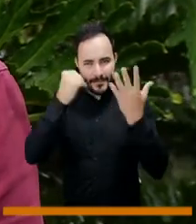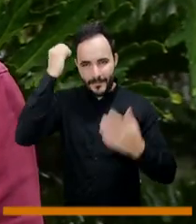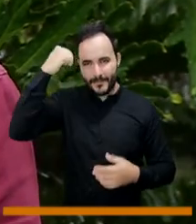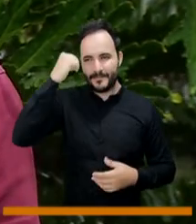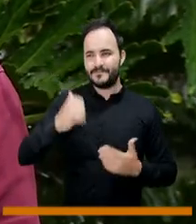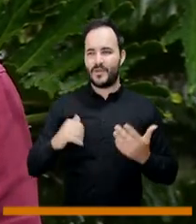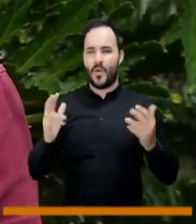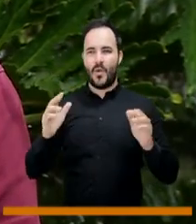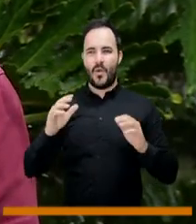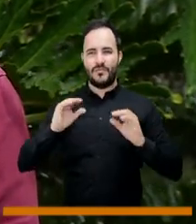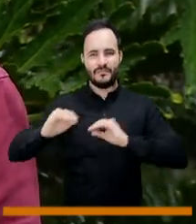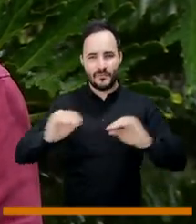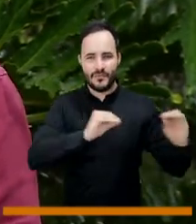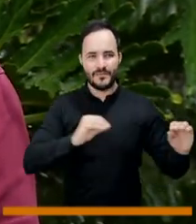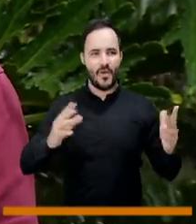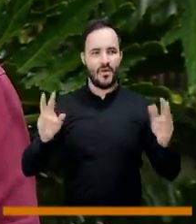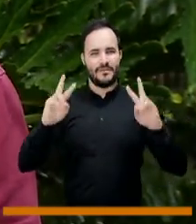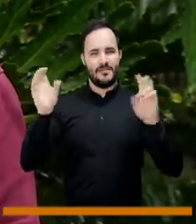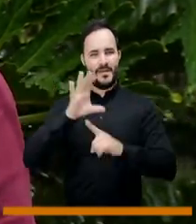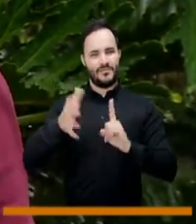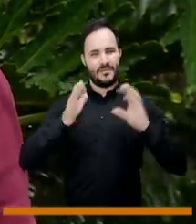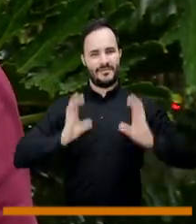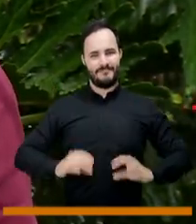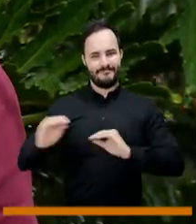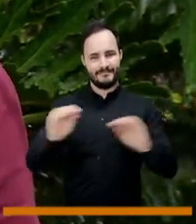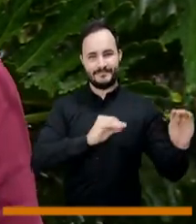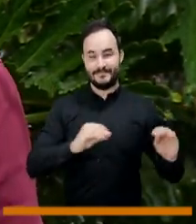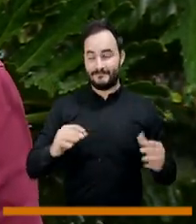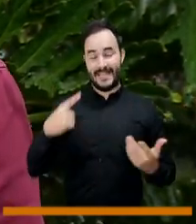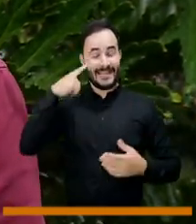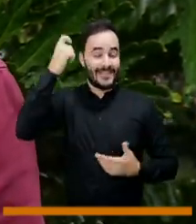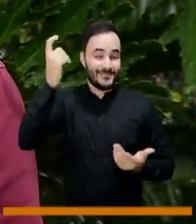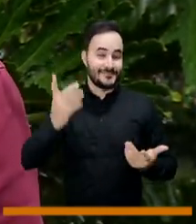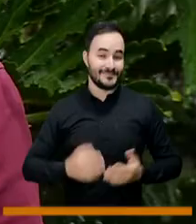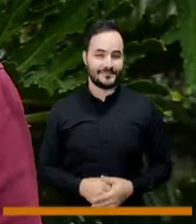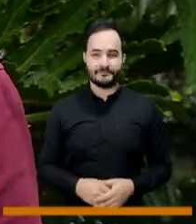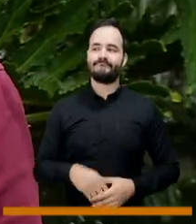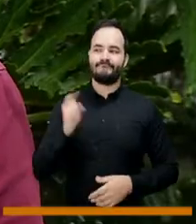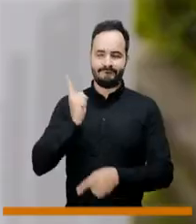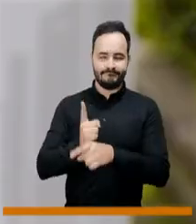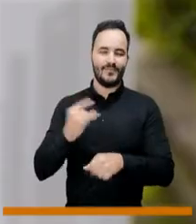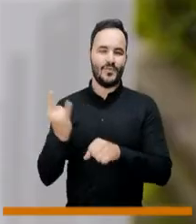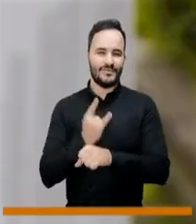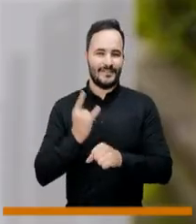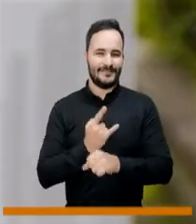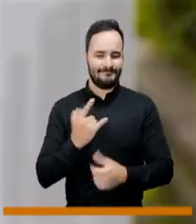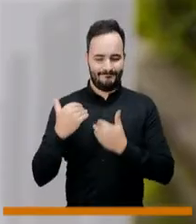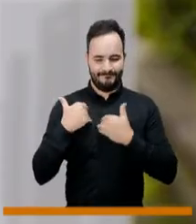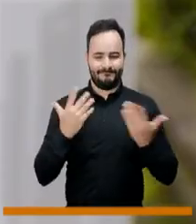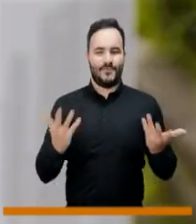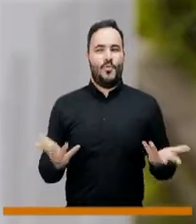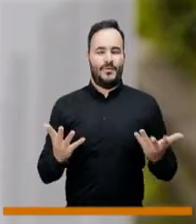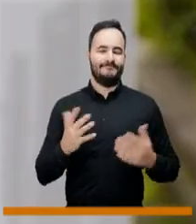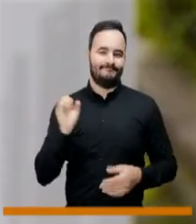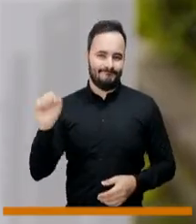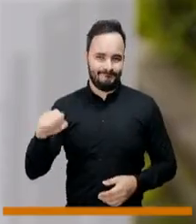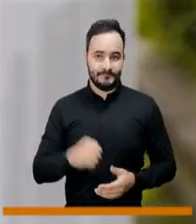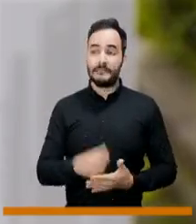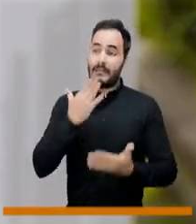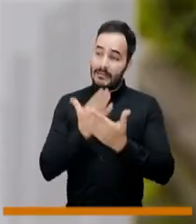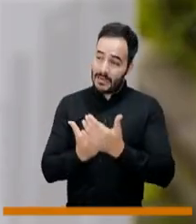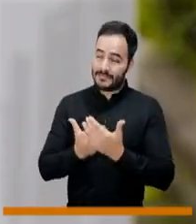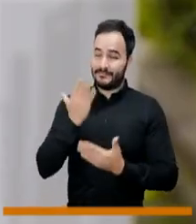para educación, para cultura ciudadana, para cosas buenas, ¿cierto? Ese es el reto que tenemos que tener. El uso que le demos a las cosas, muy bien. Pues